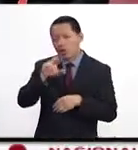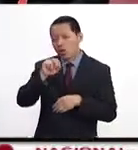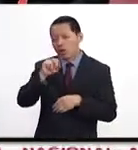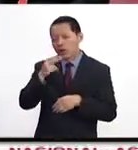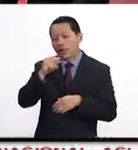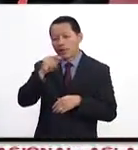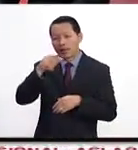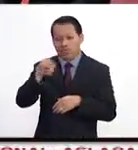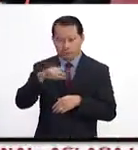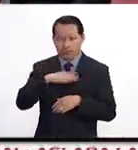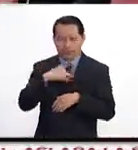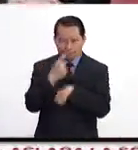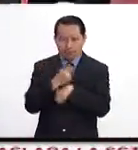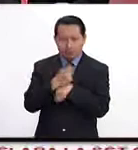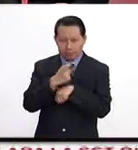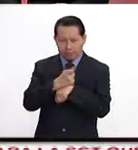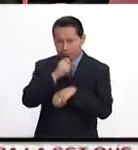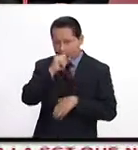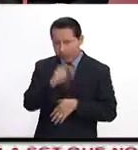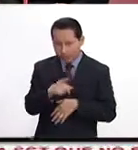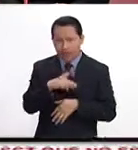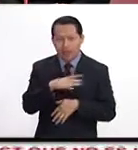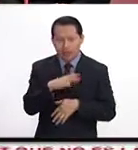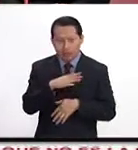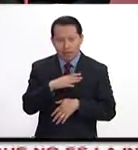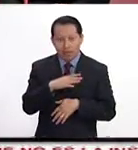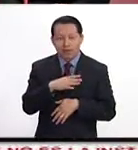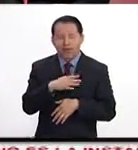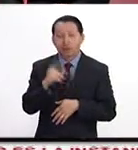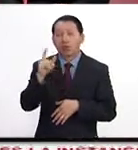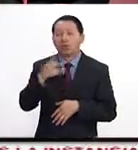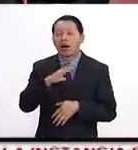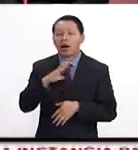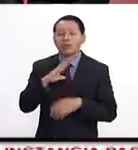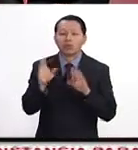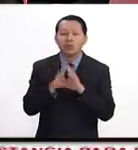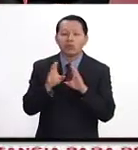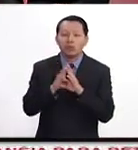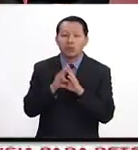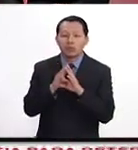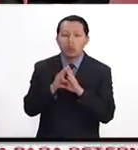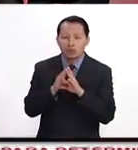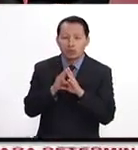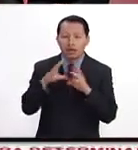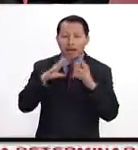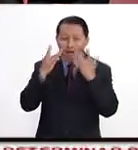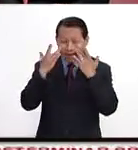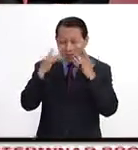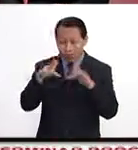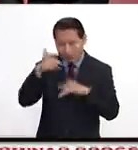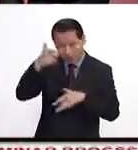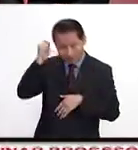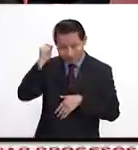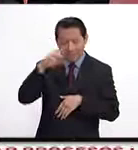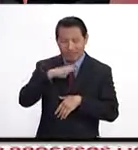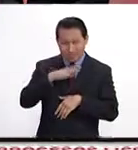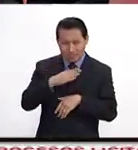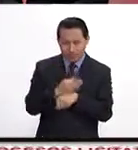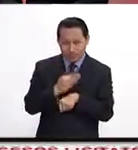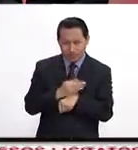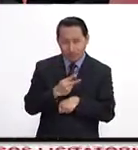hasta arriba. Ahí evidentemente hubo una renuncia a la candidatura del